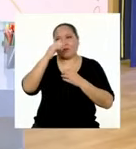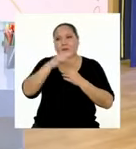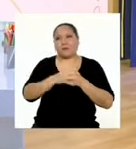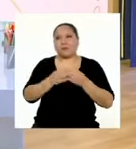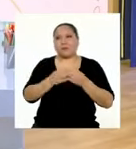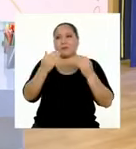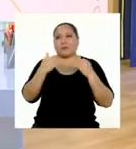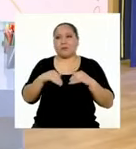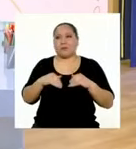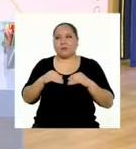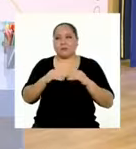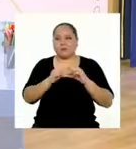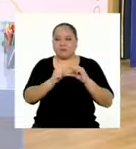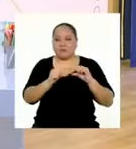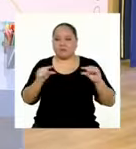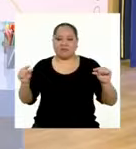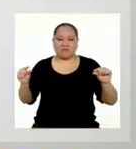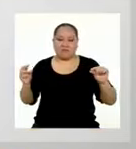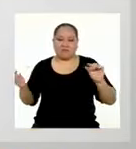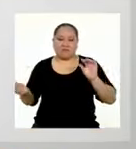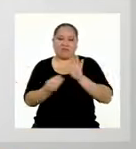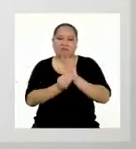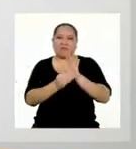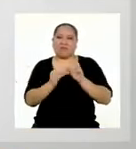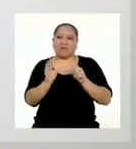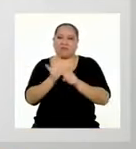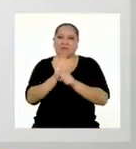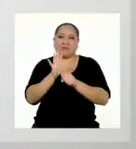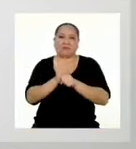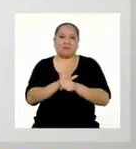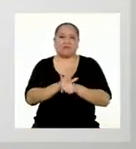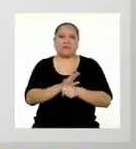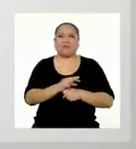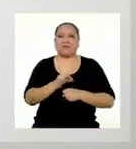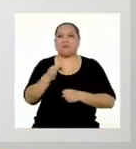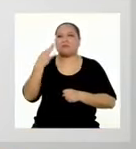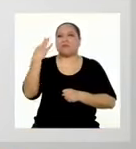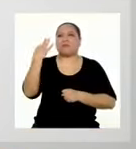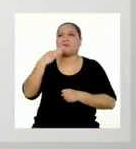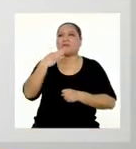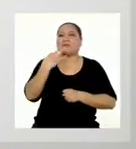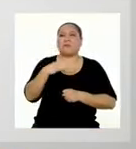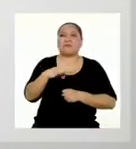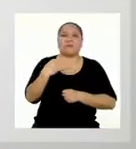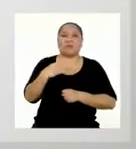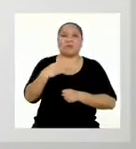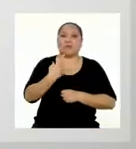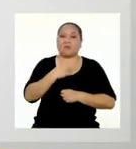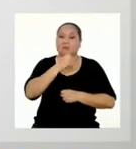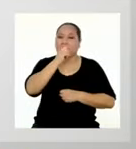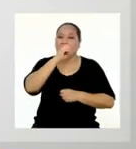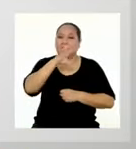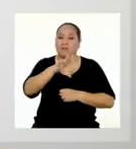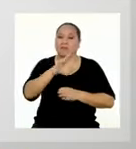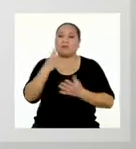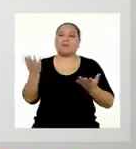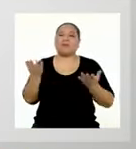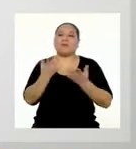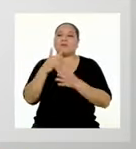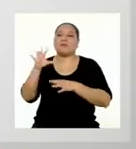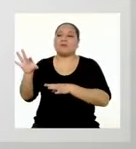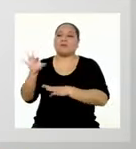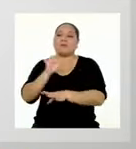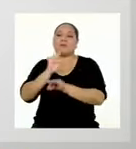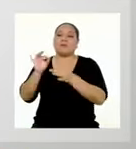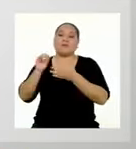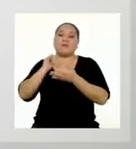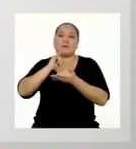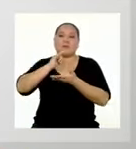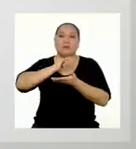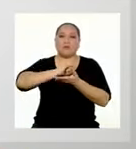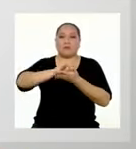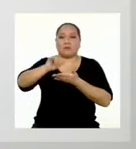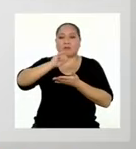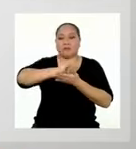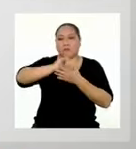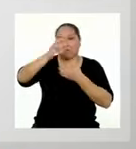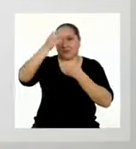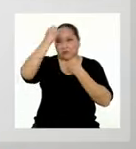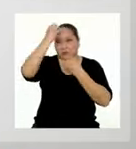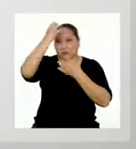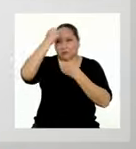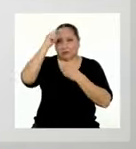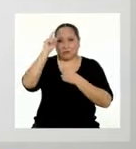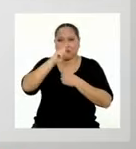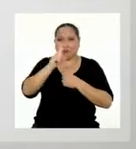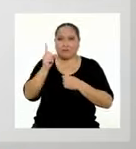ocupaba espacio en mi infografía. Siempre debemos citar o señalar de dónde obtuvimos la información. Y no se